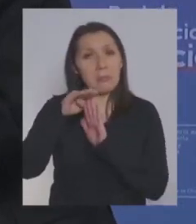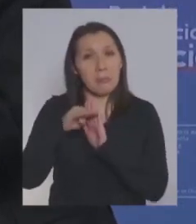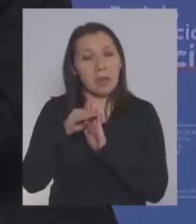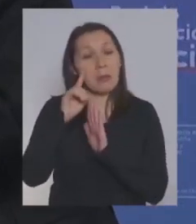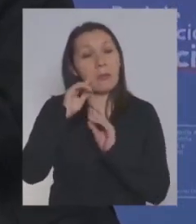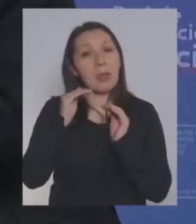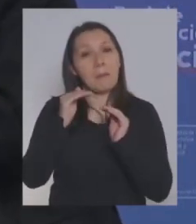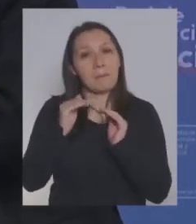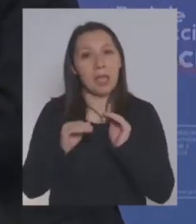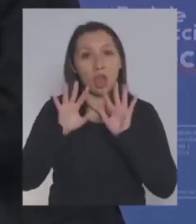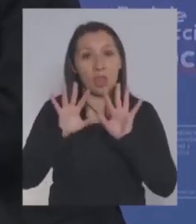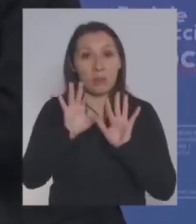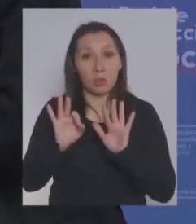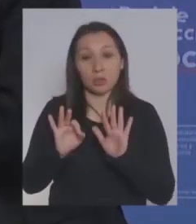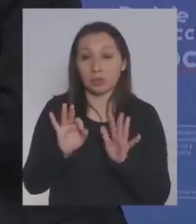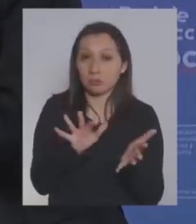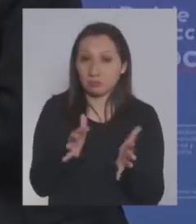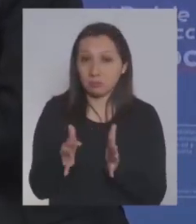pero ya por debajo del 10%?